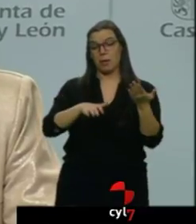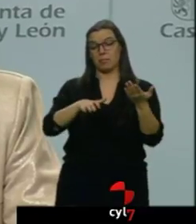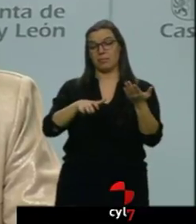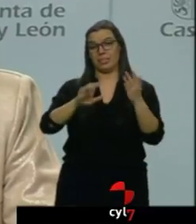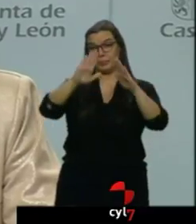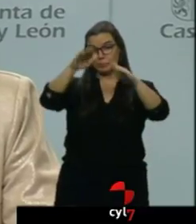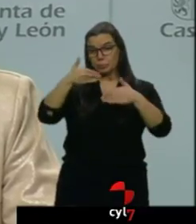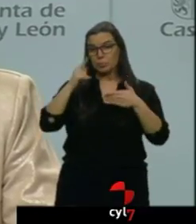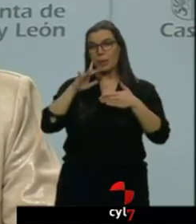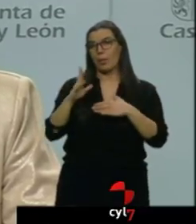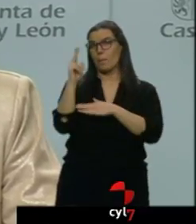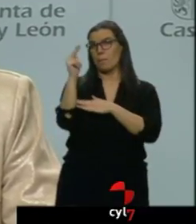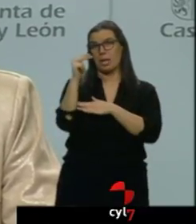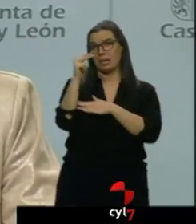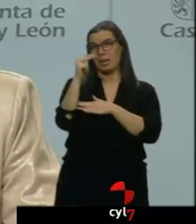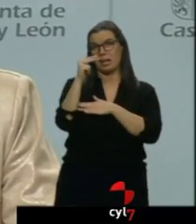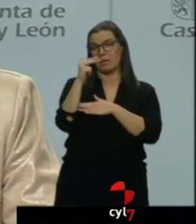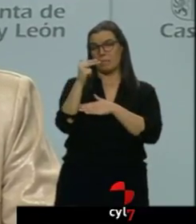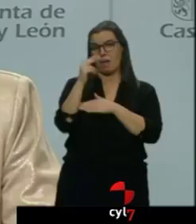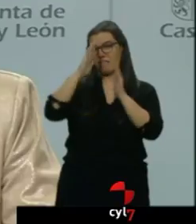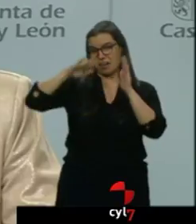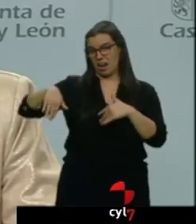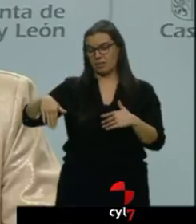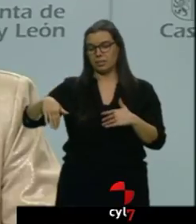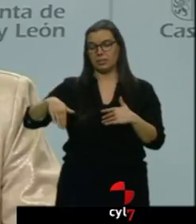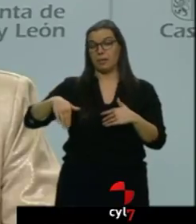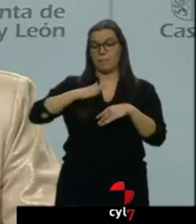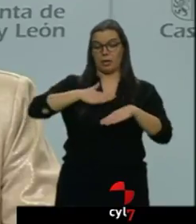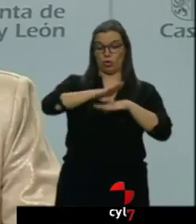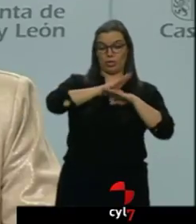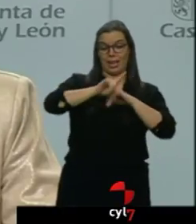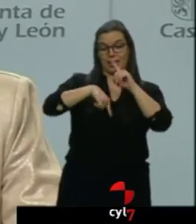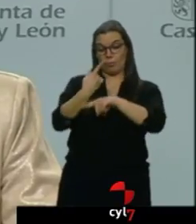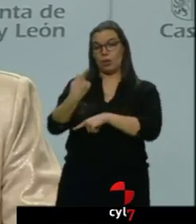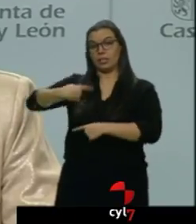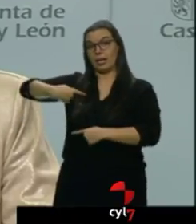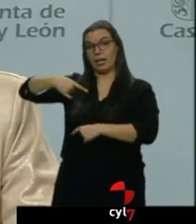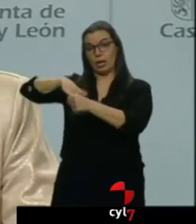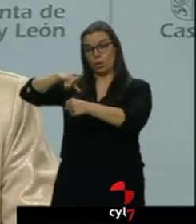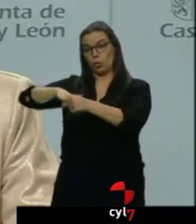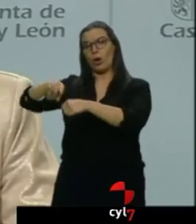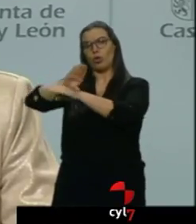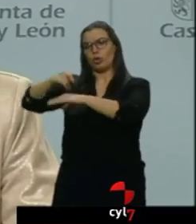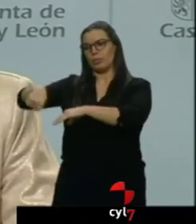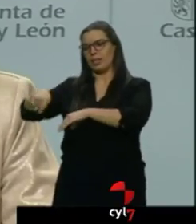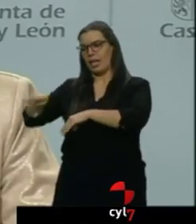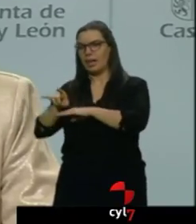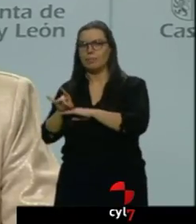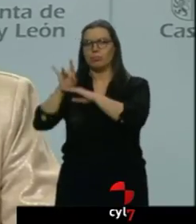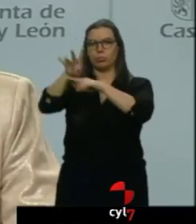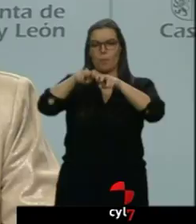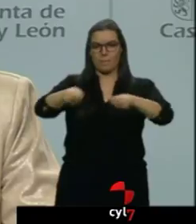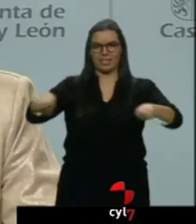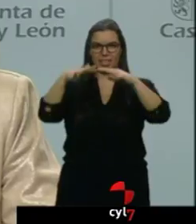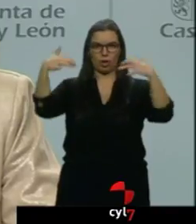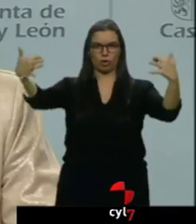viernes a última hora en mi consejería y el lunes el consejero de la Presidencia lo remitió a las Cortes para su conocimiento, a la Mesa de las Cortes.